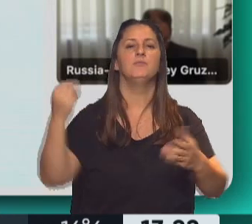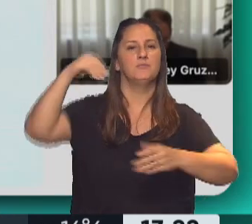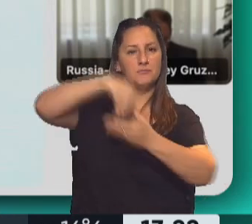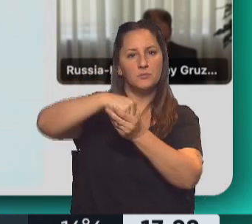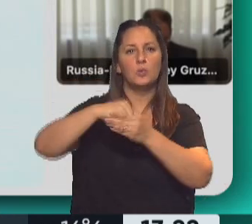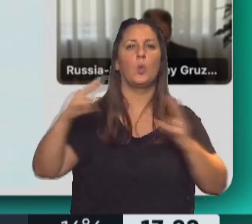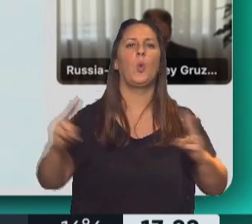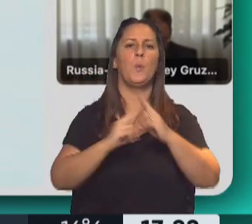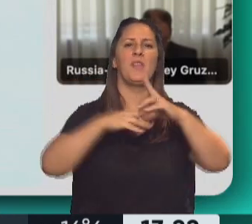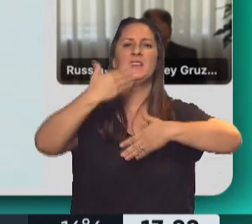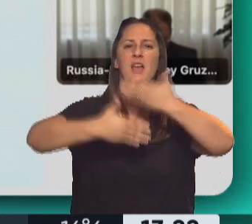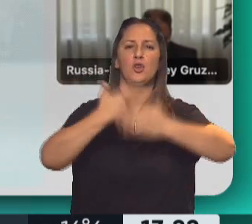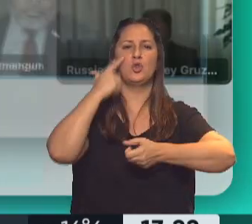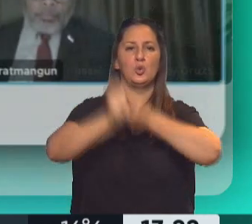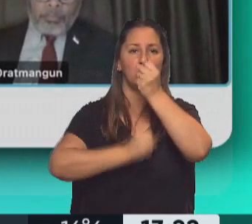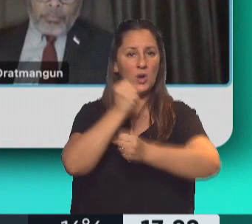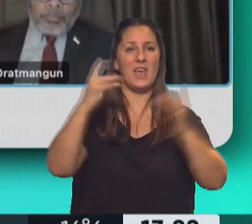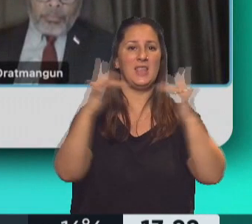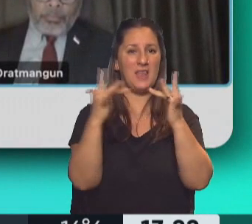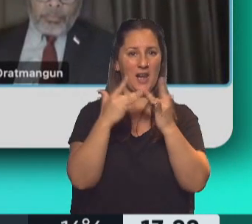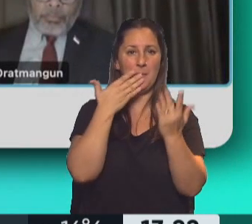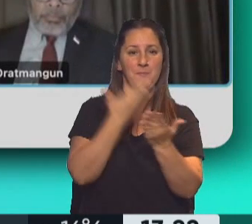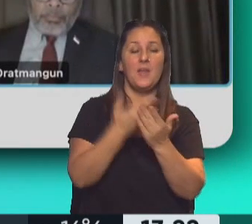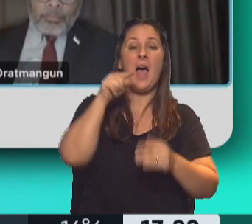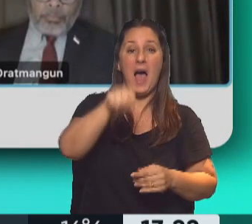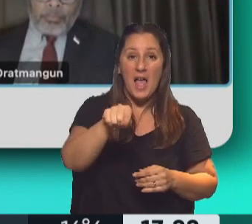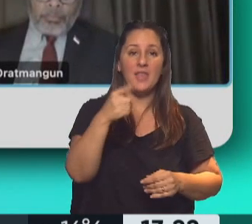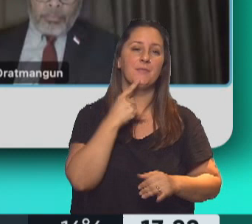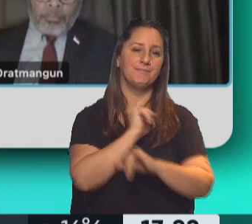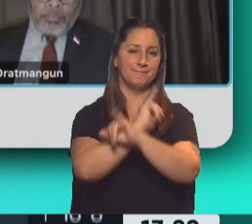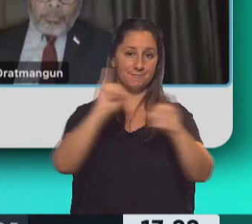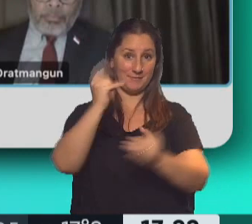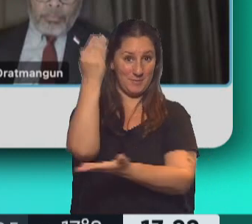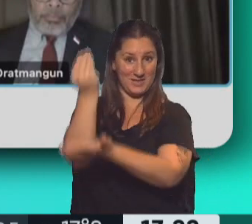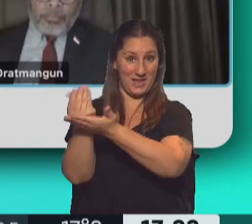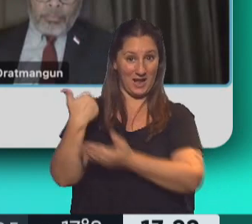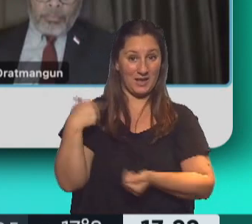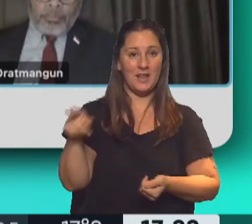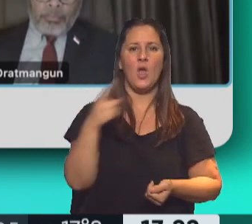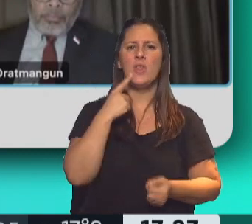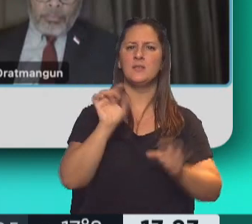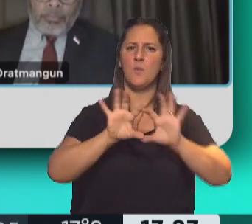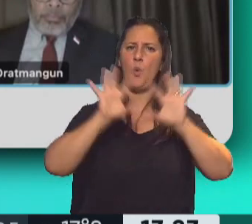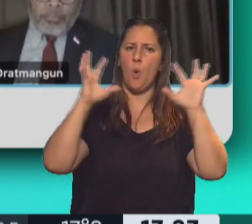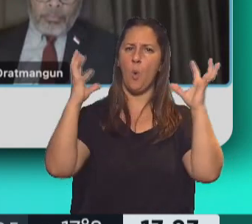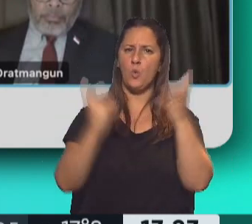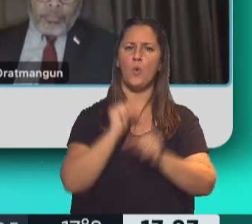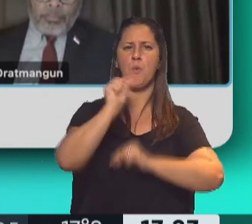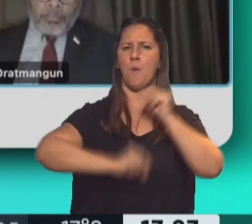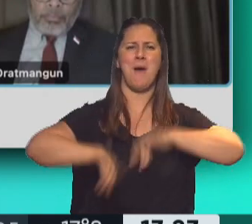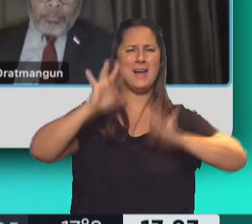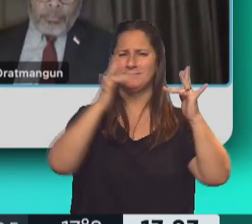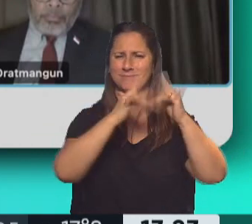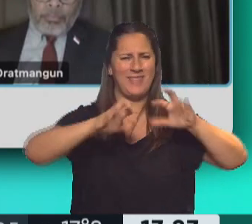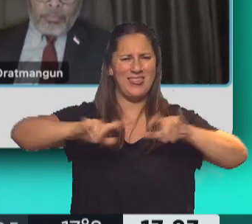de desarrollo industrial de Internet y Manufactura Digital de los BRICS, donde expresó el embajador, el mundo se está volviendo cada día más digital